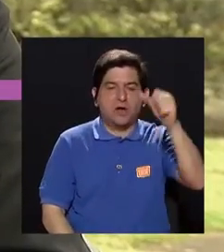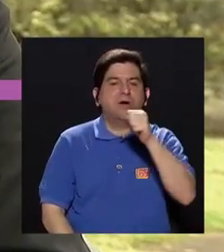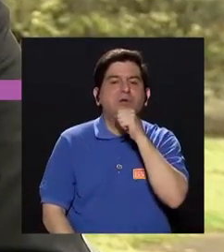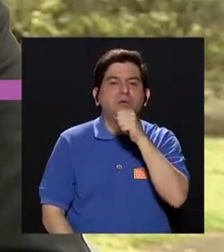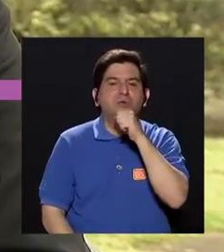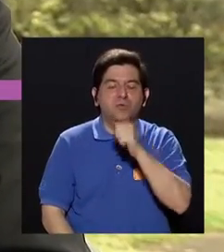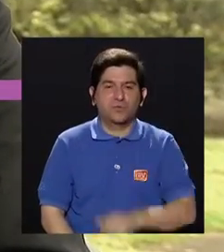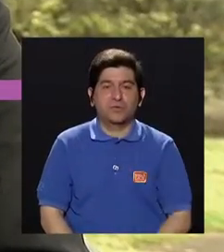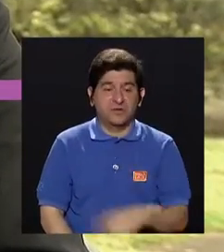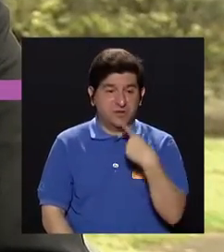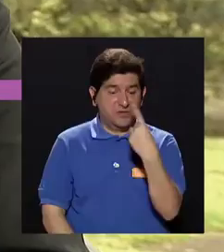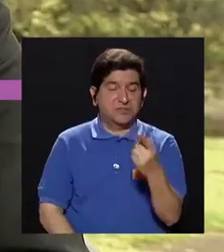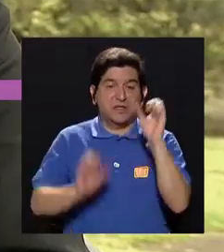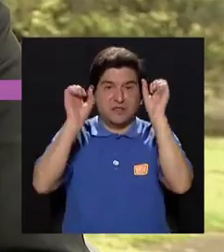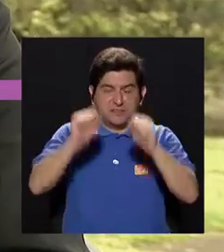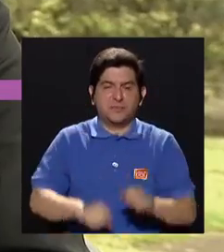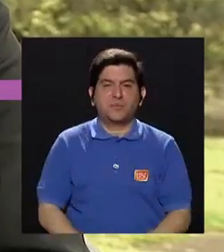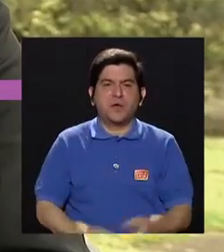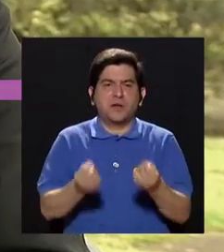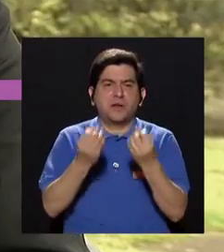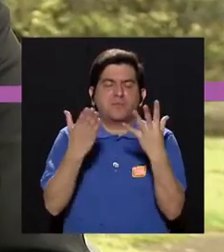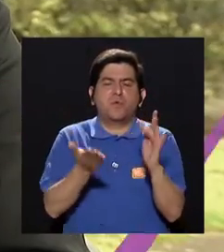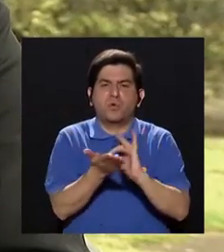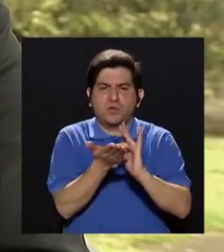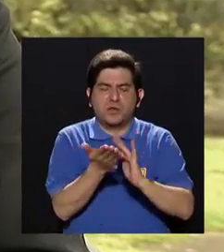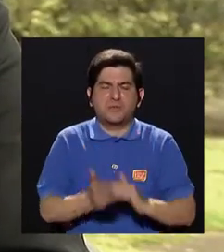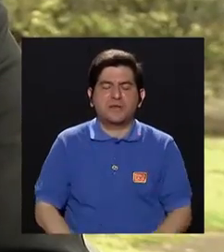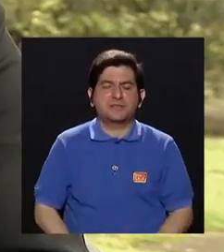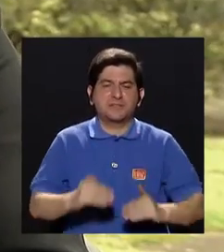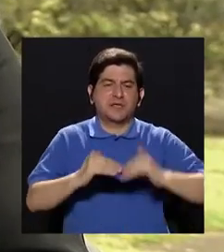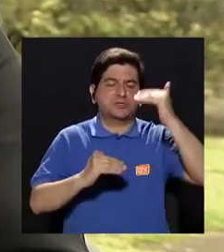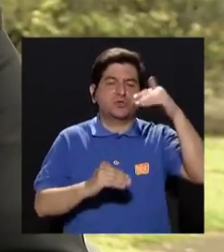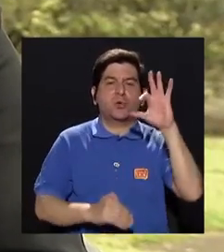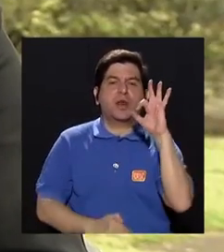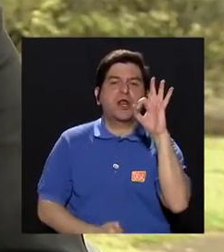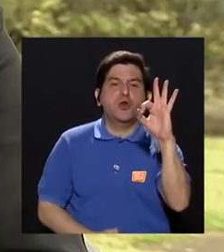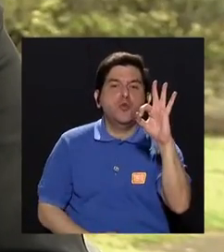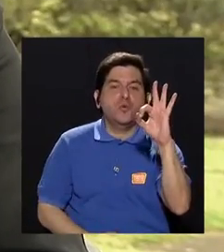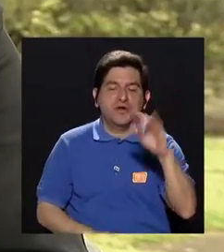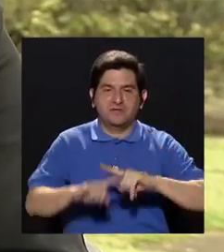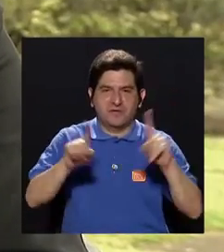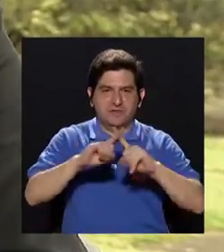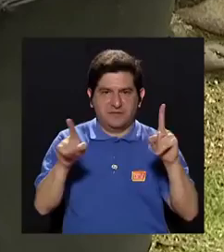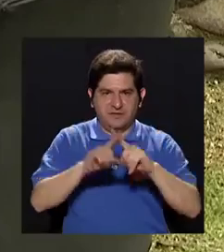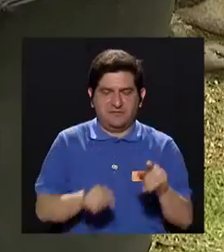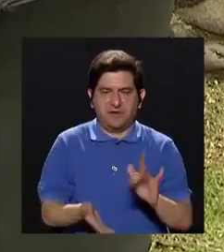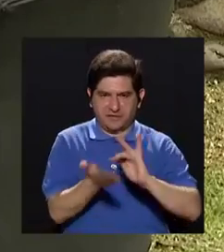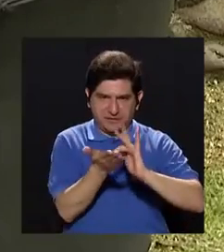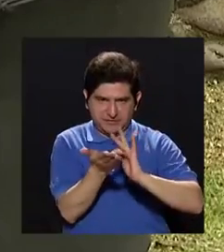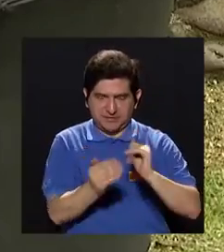el adulto mayor a veces se dice que puede ser polimedicado cuando toma más de nueve medicamentos.